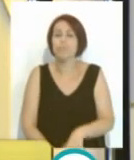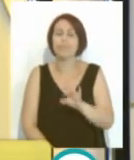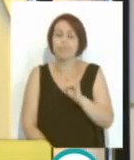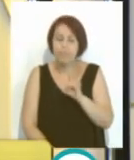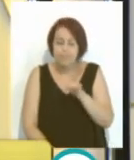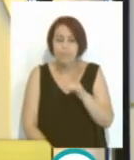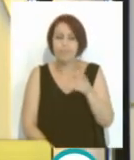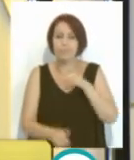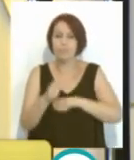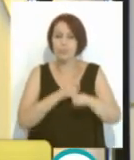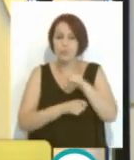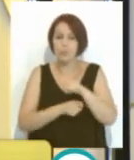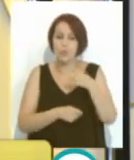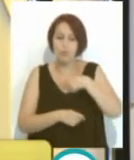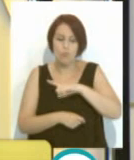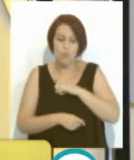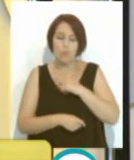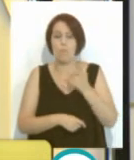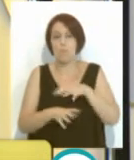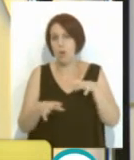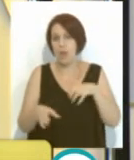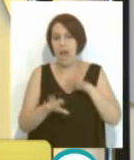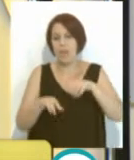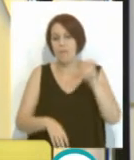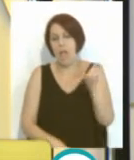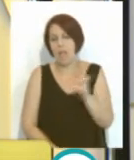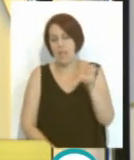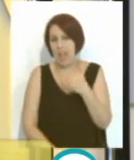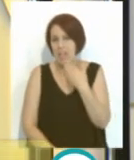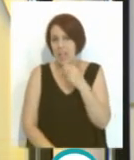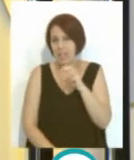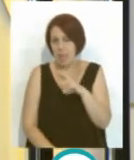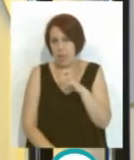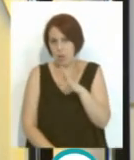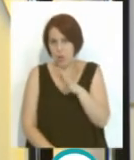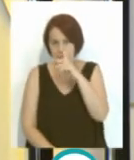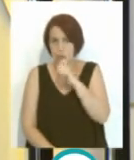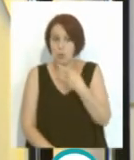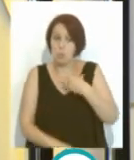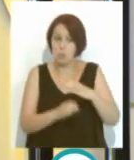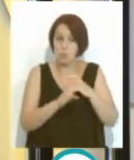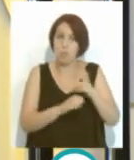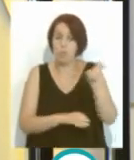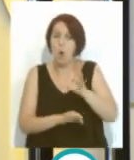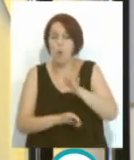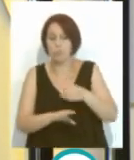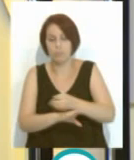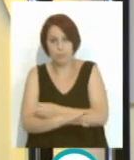núcleo de la peña, llevamos viniendo a Cádiz desde que teníamos 13, 14 años. O veníamos en autobús, o veníamos en tren.